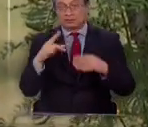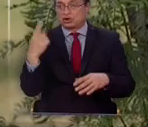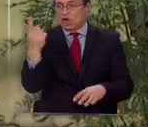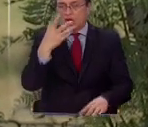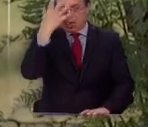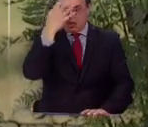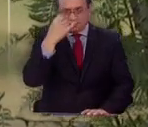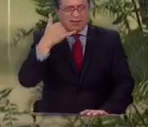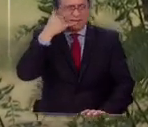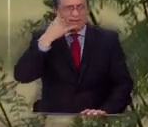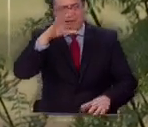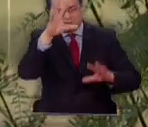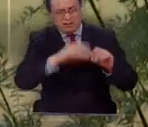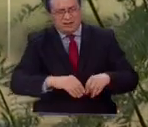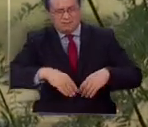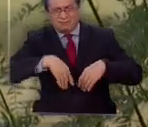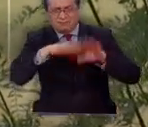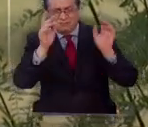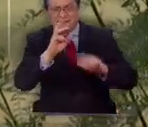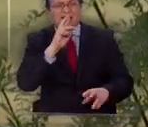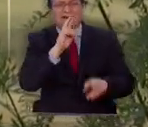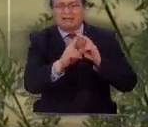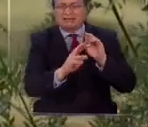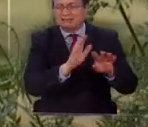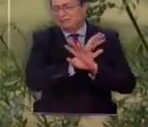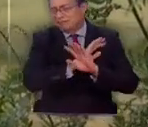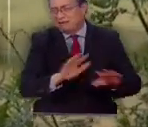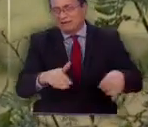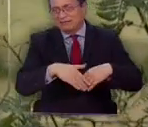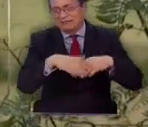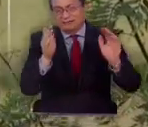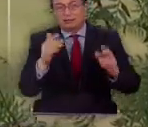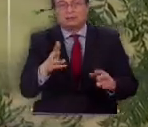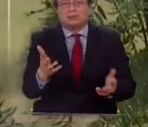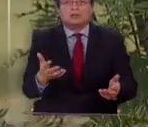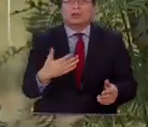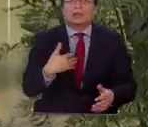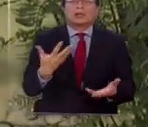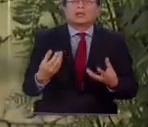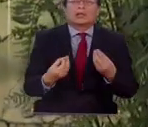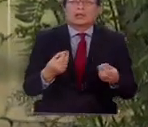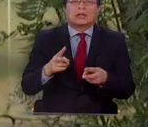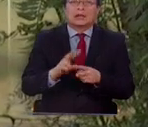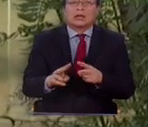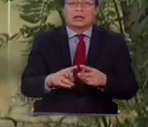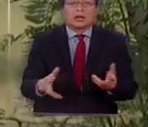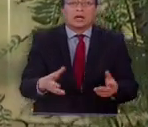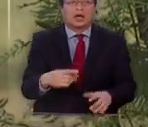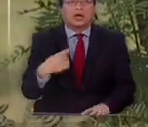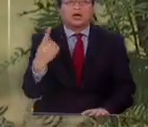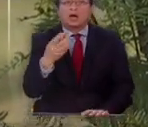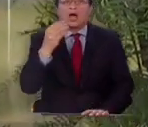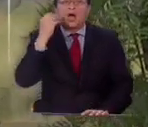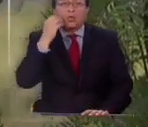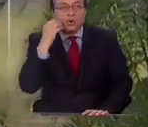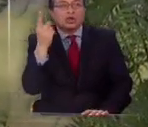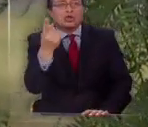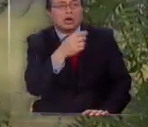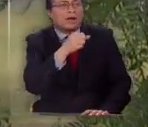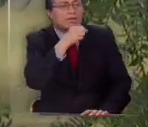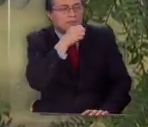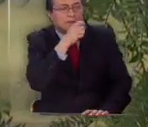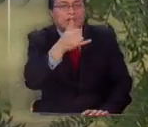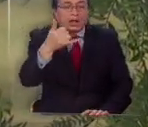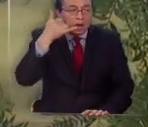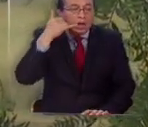enojados. Decía, ya paga el teléfono, ya, no contestís más, la cuestión. Y yo decía, pero es que detrás de cada abuelito, o adulto mayor